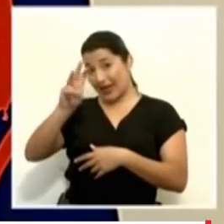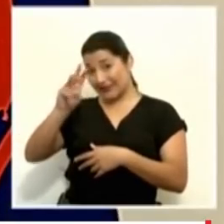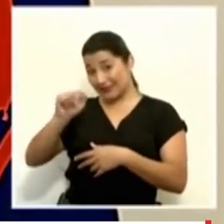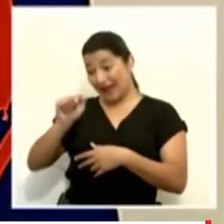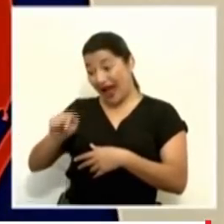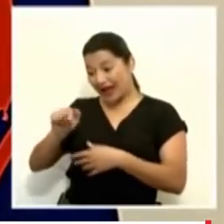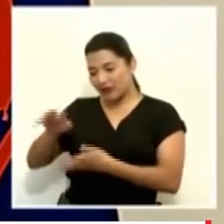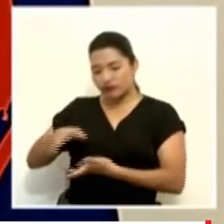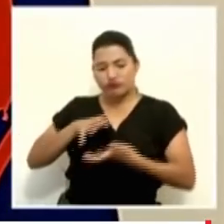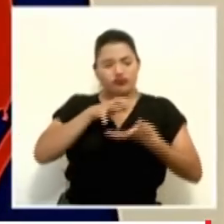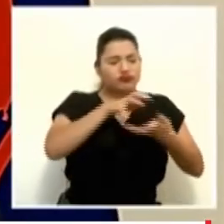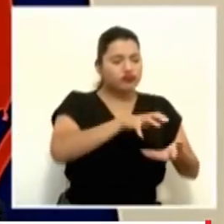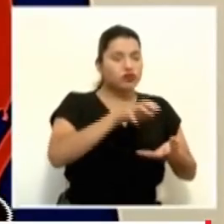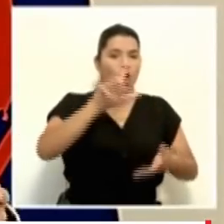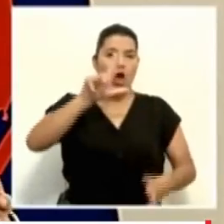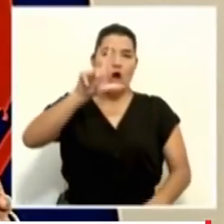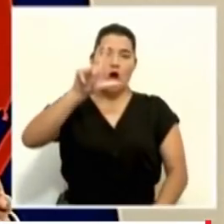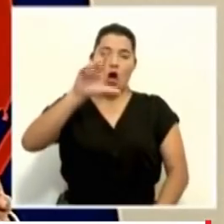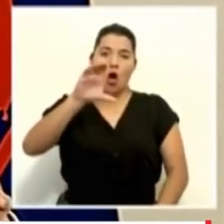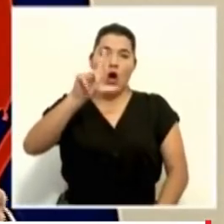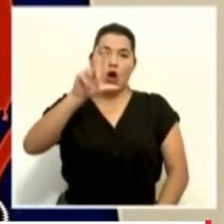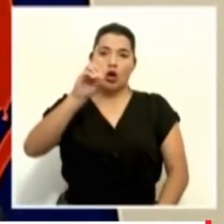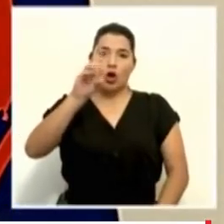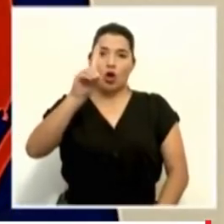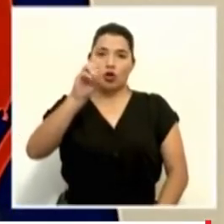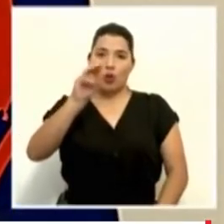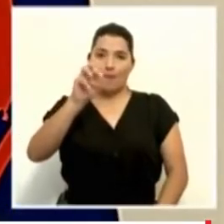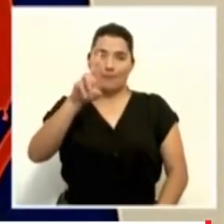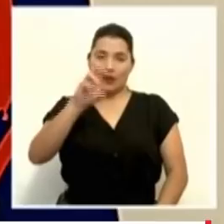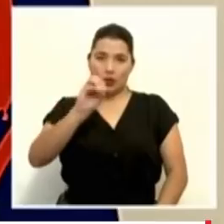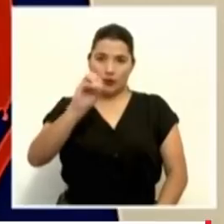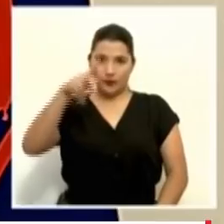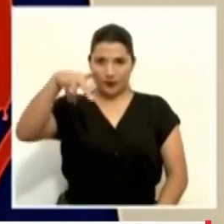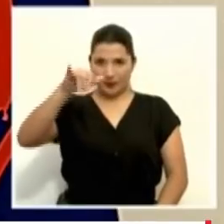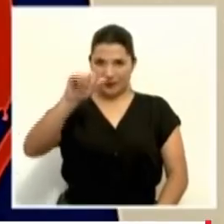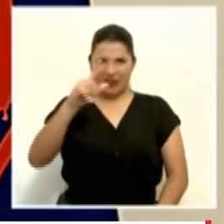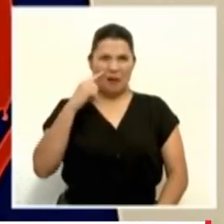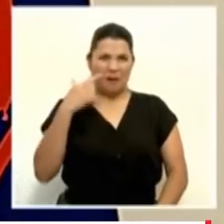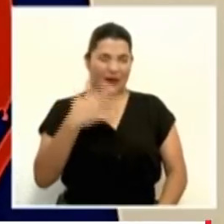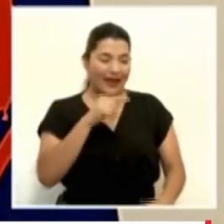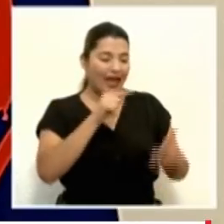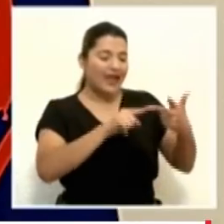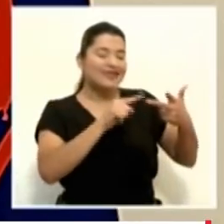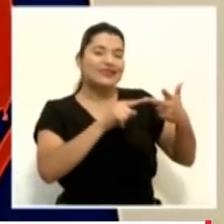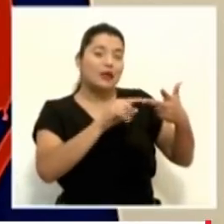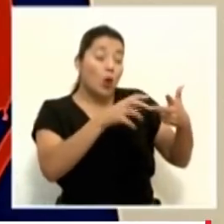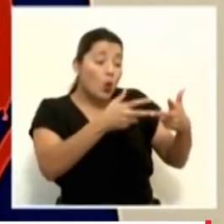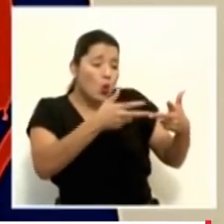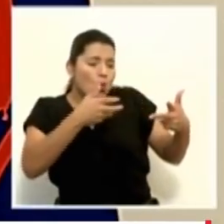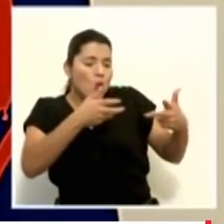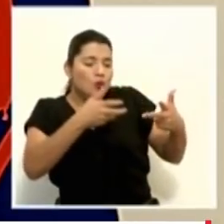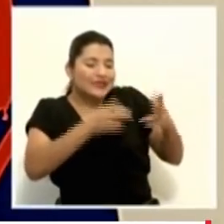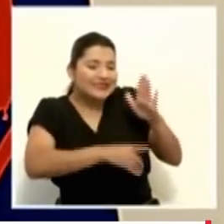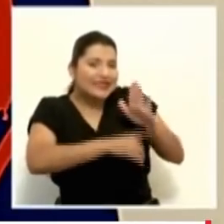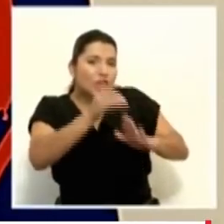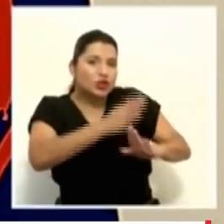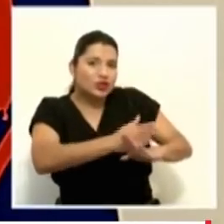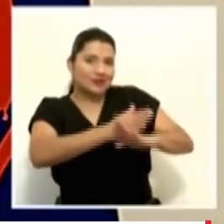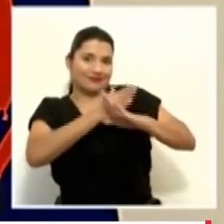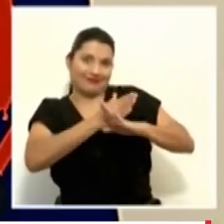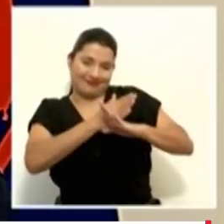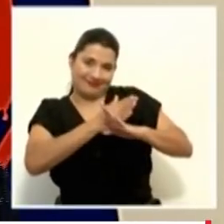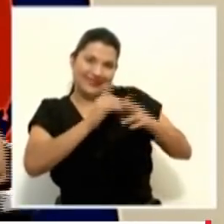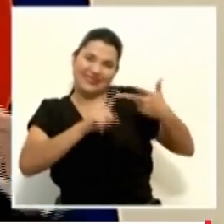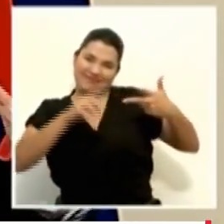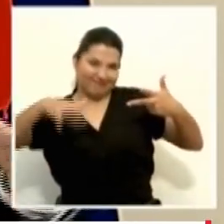que también hay diferentes grupos sanguíneos. Entonces hay que tener suficiente extra en un grupo sanguíneo